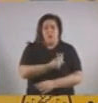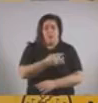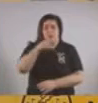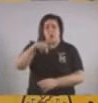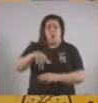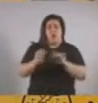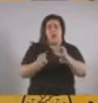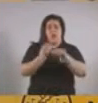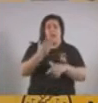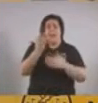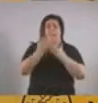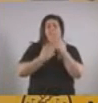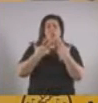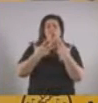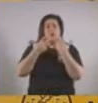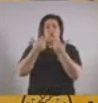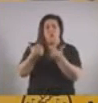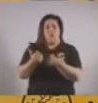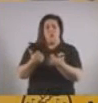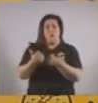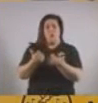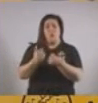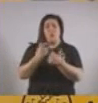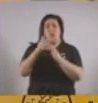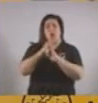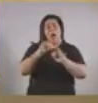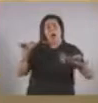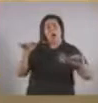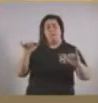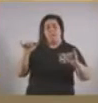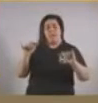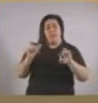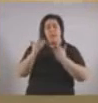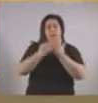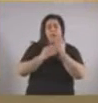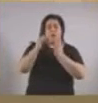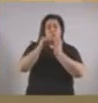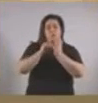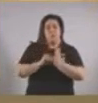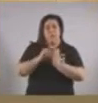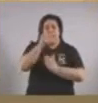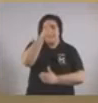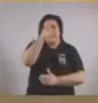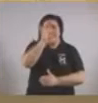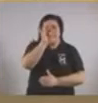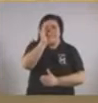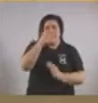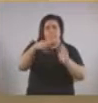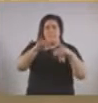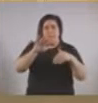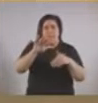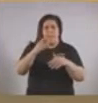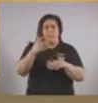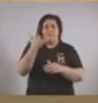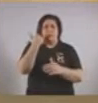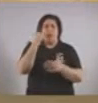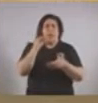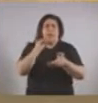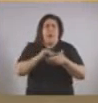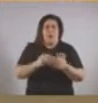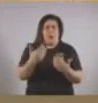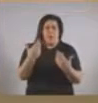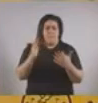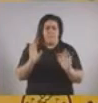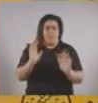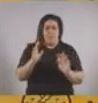anunció que abrimos el registro de los mayores de 60. Es muy importante avanzar rápido con el plan